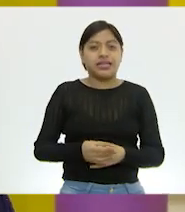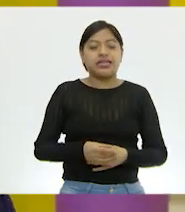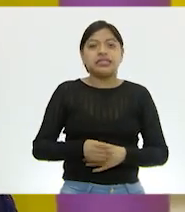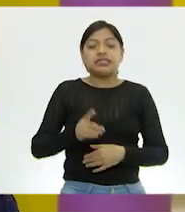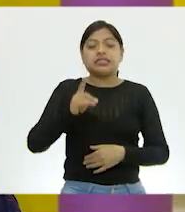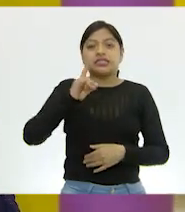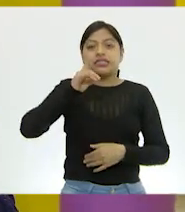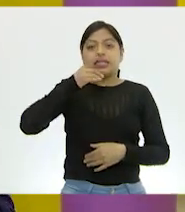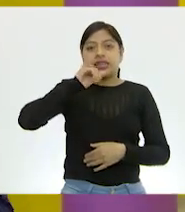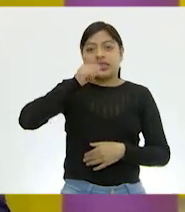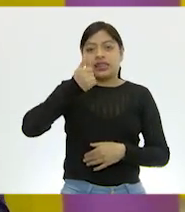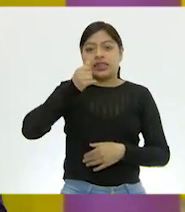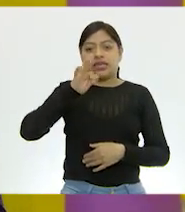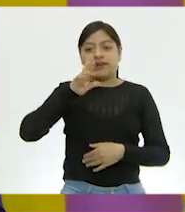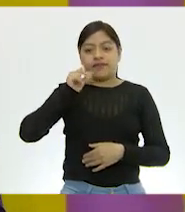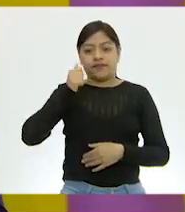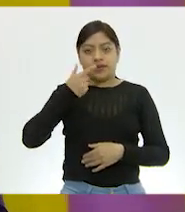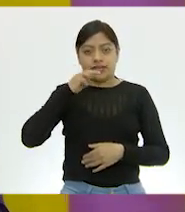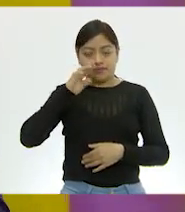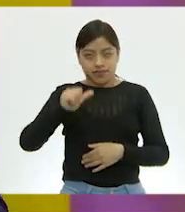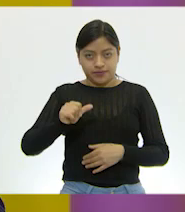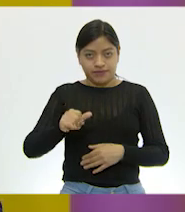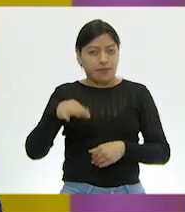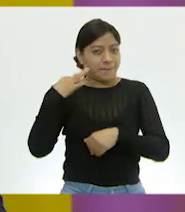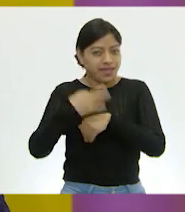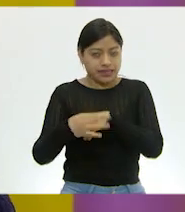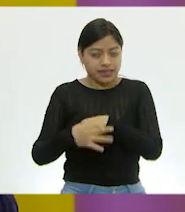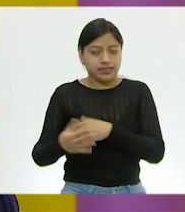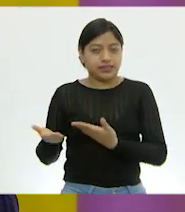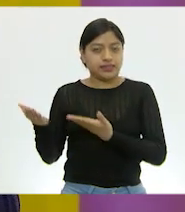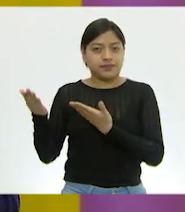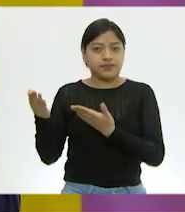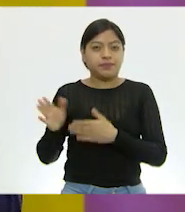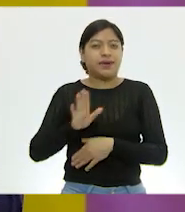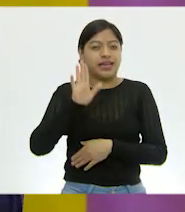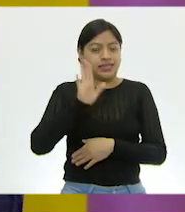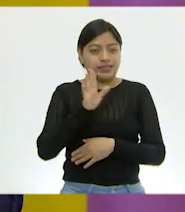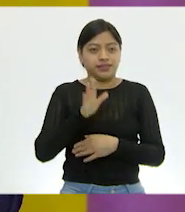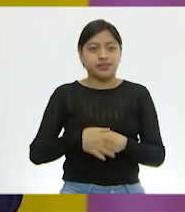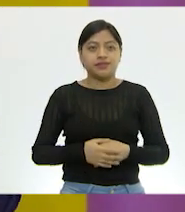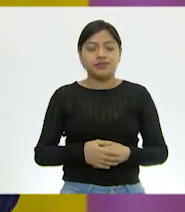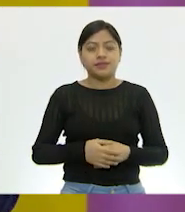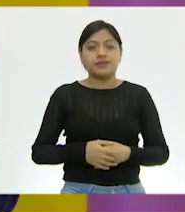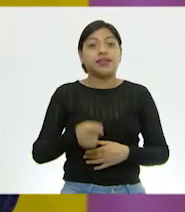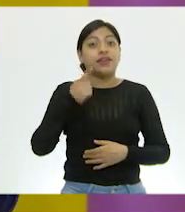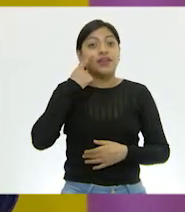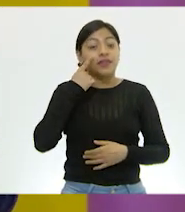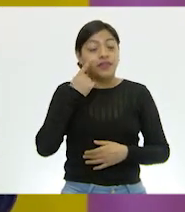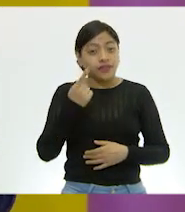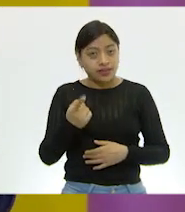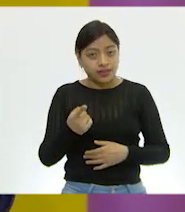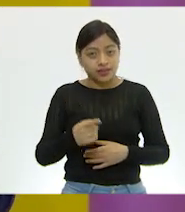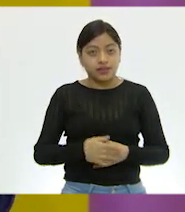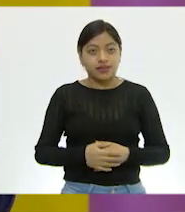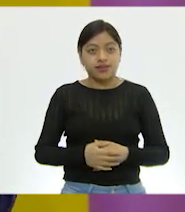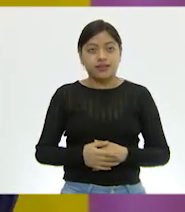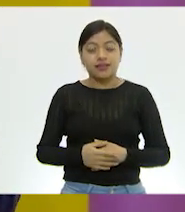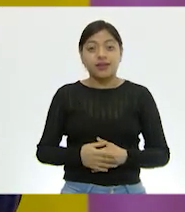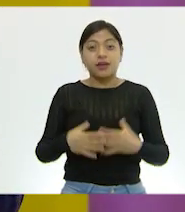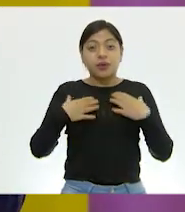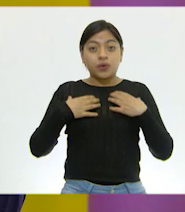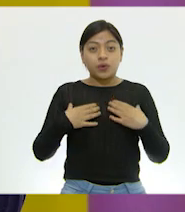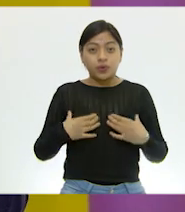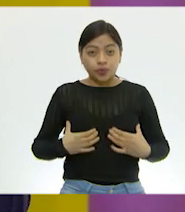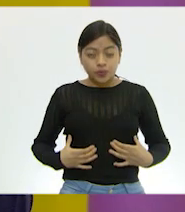muscular que representa el diafragma, ¿vale? Muy bien. Y entonces, fíjate bien en qué sucede con los